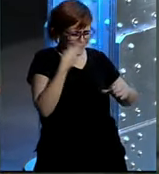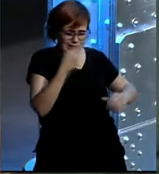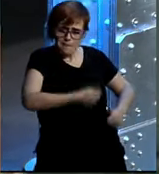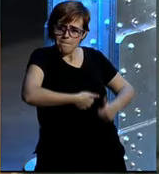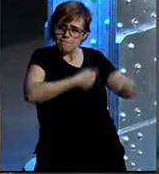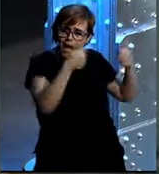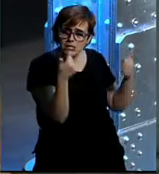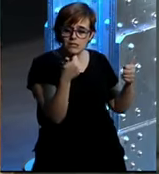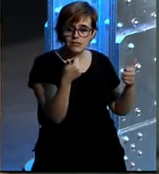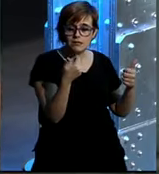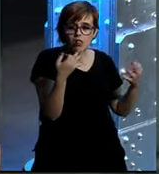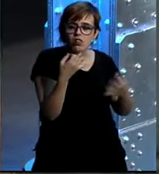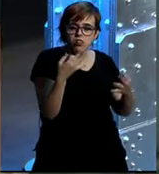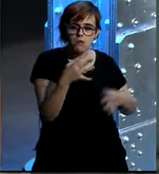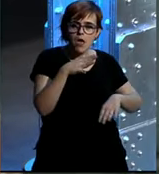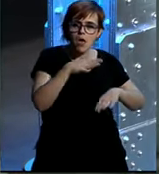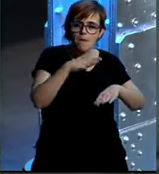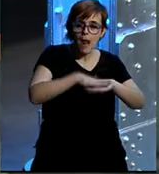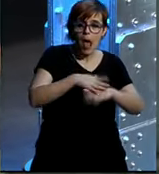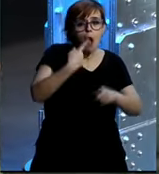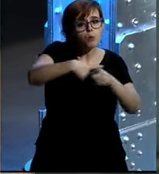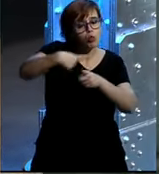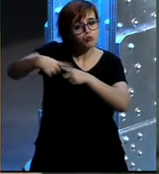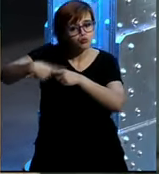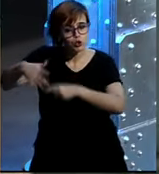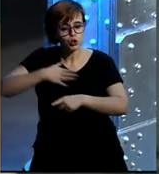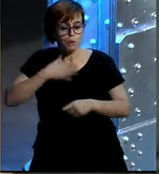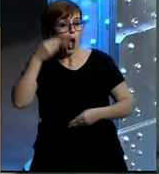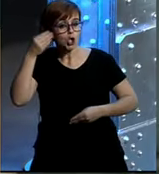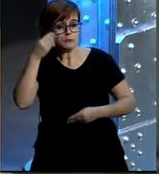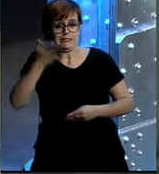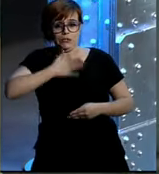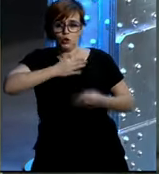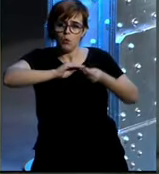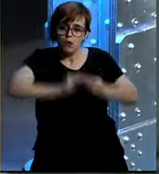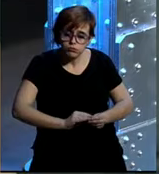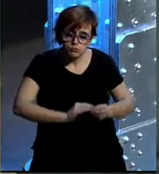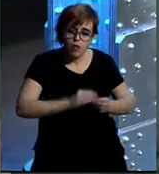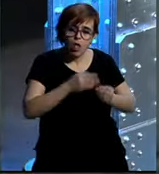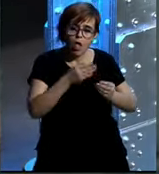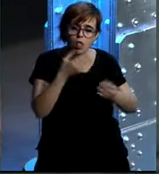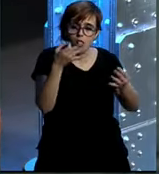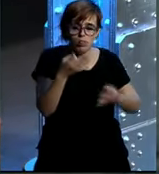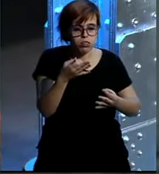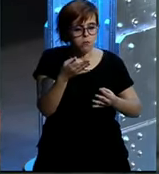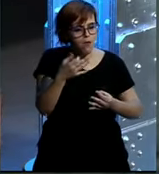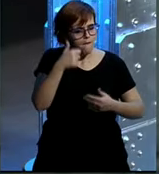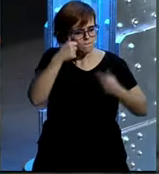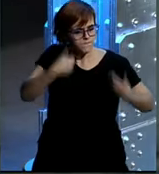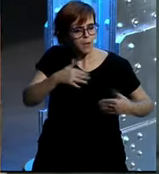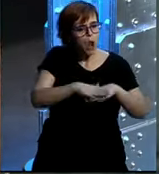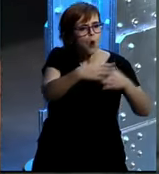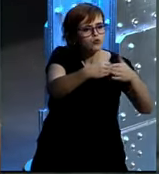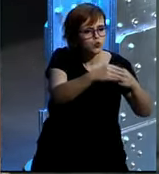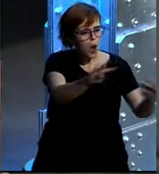Es fundamental desarrollar la credibilidad de los productos cosméticos que producimos y que vendemos de cara a nuestros stakeholders.